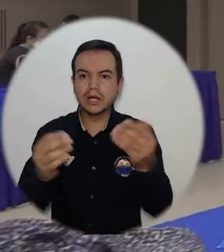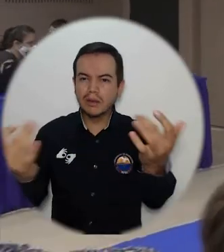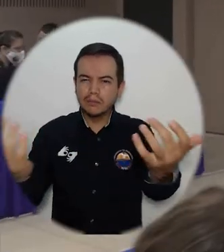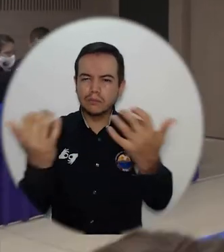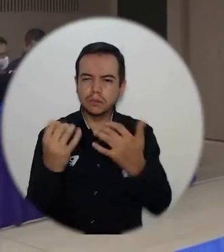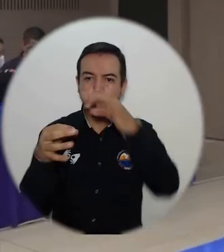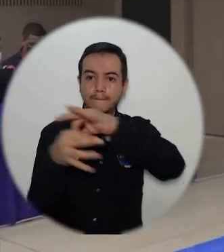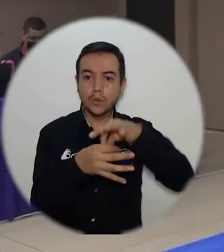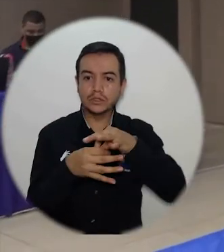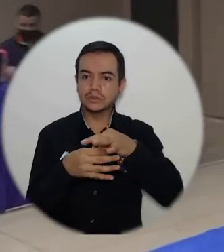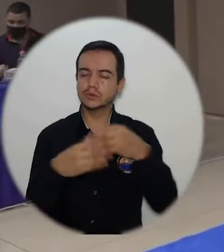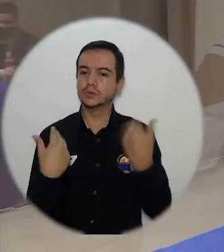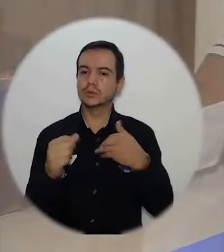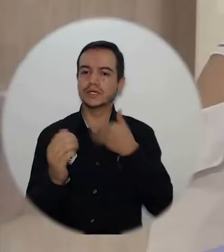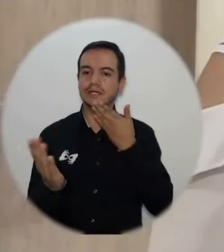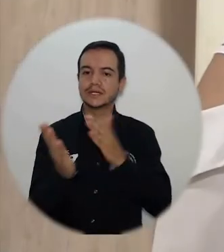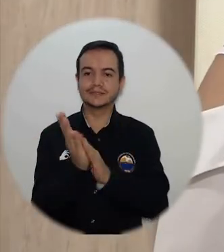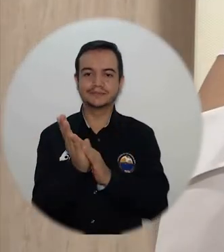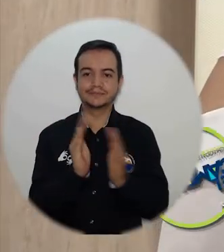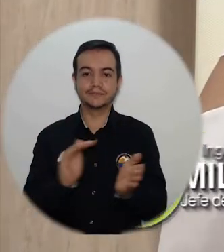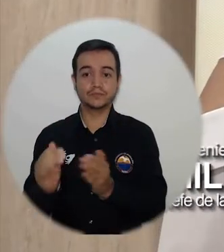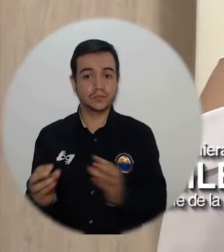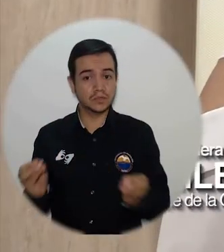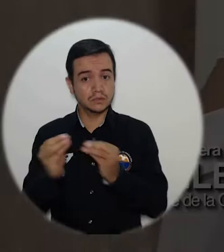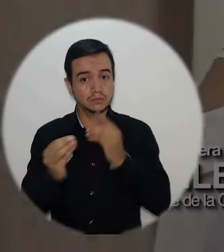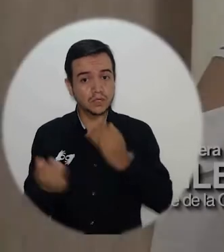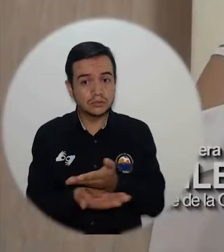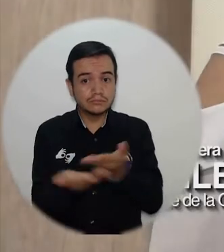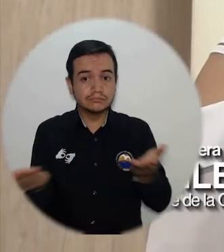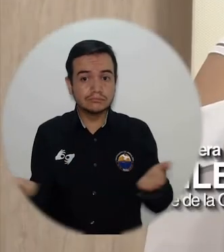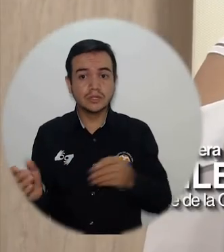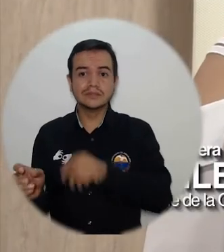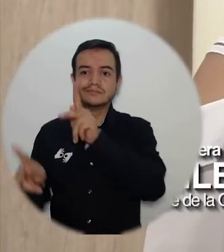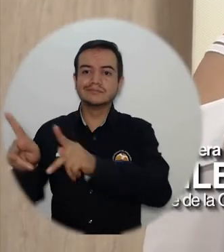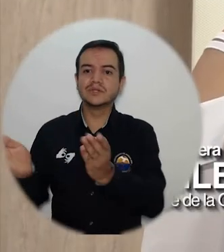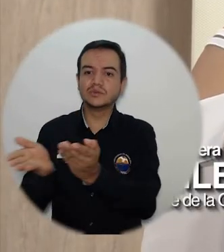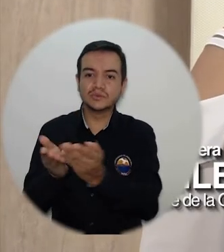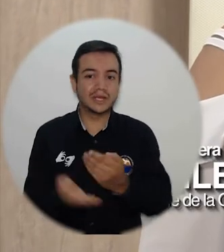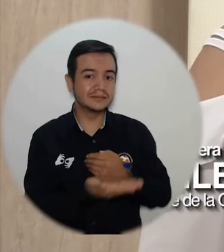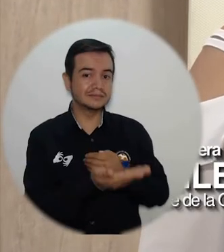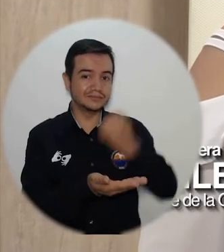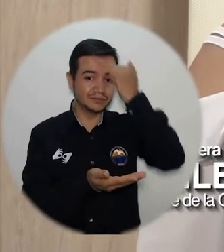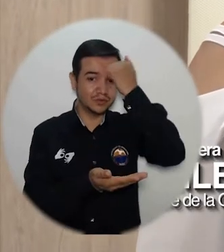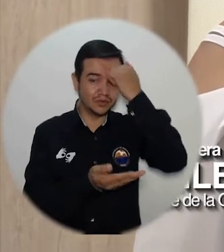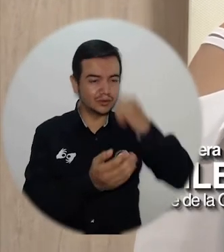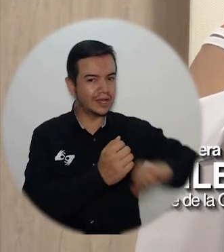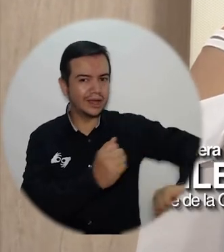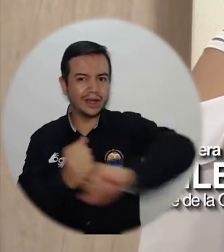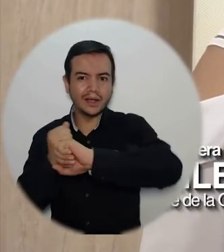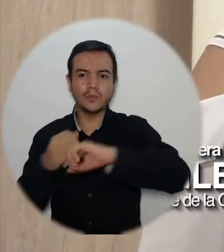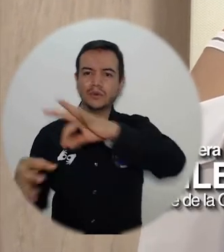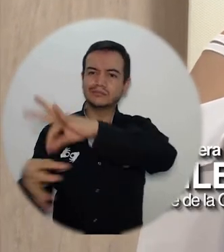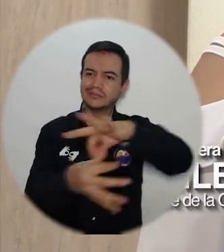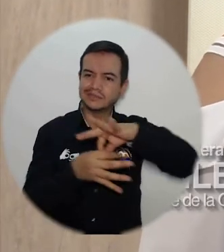Agradecemos al estamento estudiantil y de docente su participación, se obtuvo